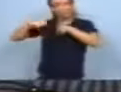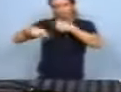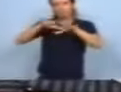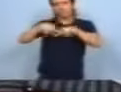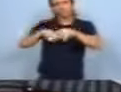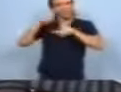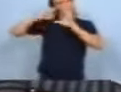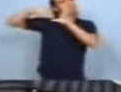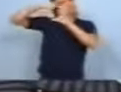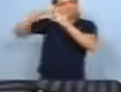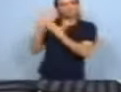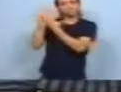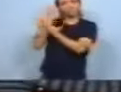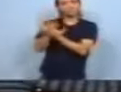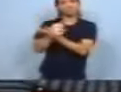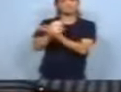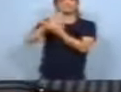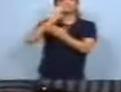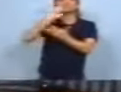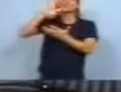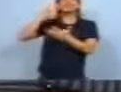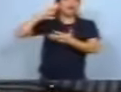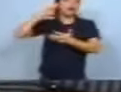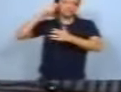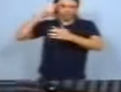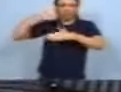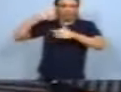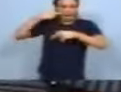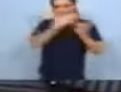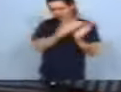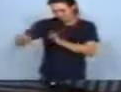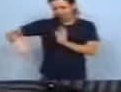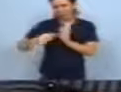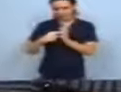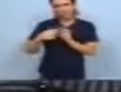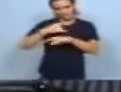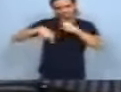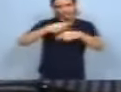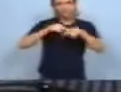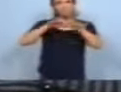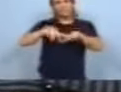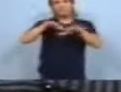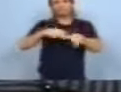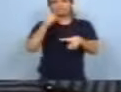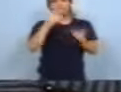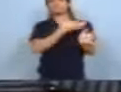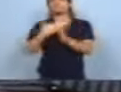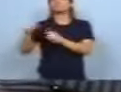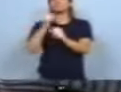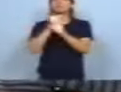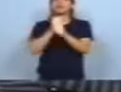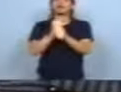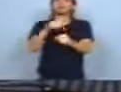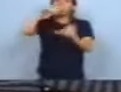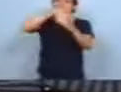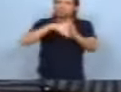película para los treinta y cinco años, para que se vea que todavía, además de Buenos Aires, que sí, marchamos unas cuantas. Y después trabajamos en la